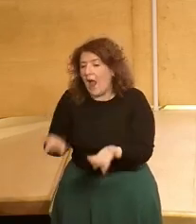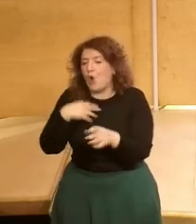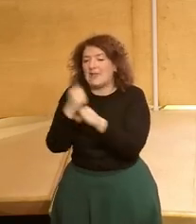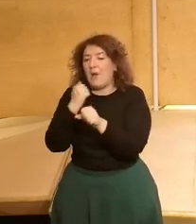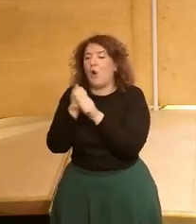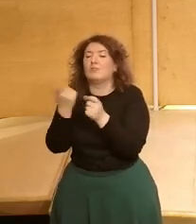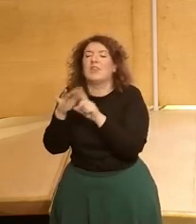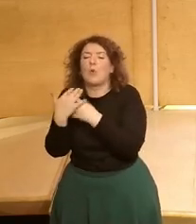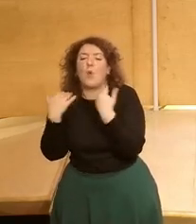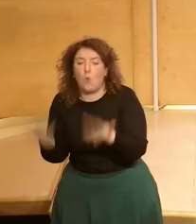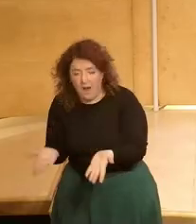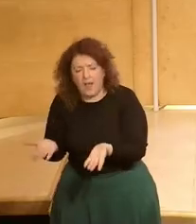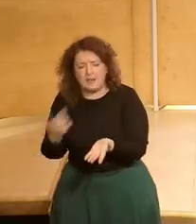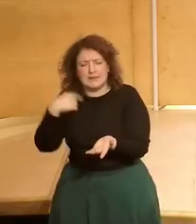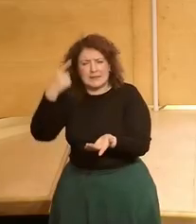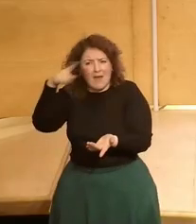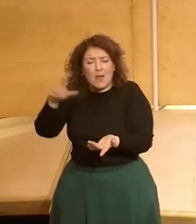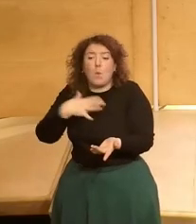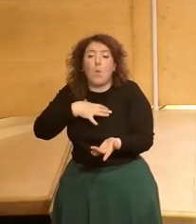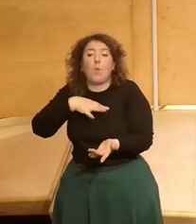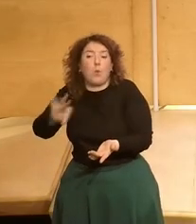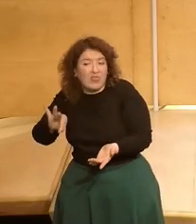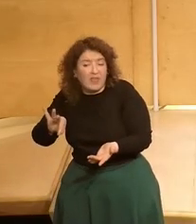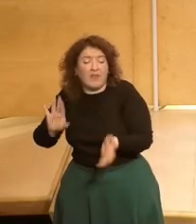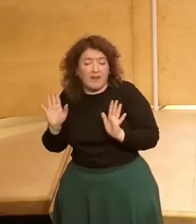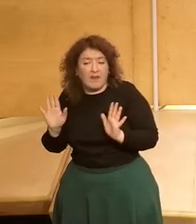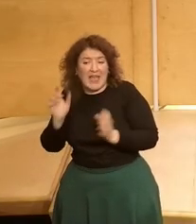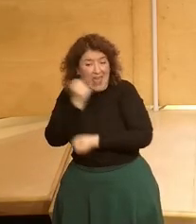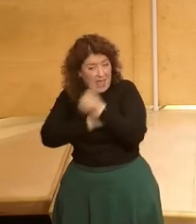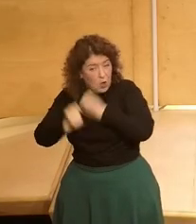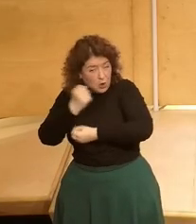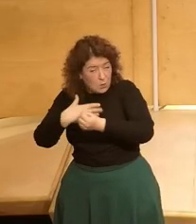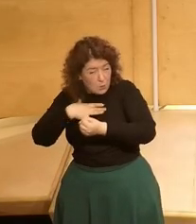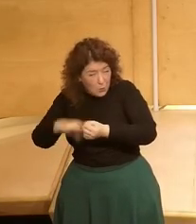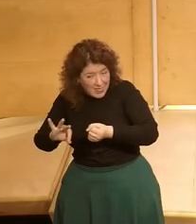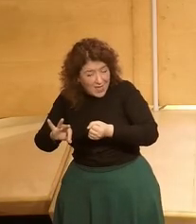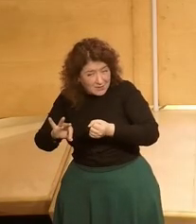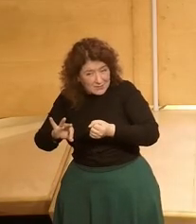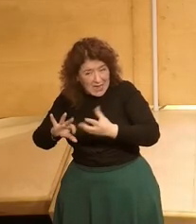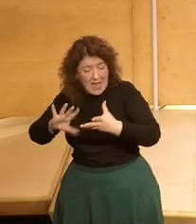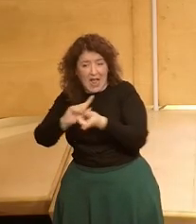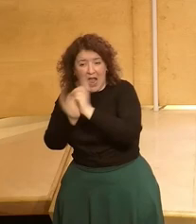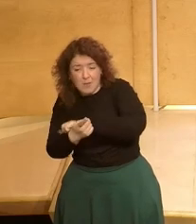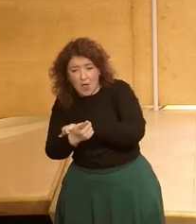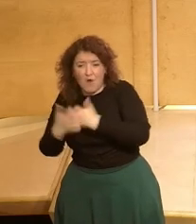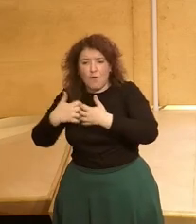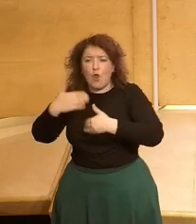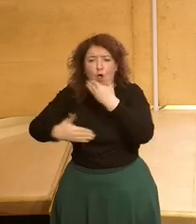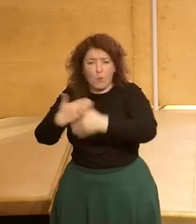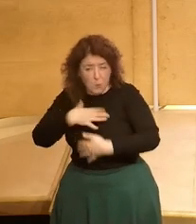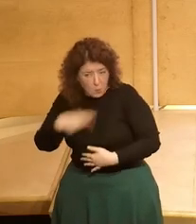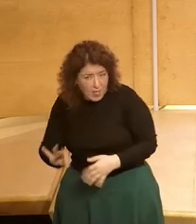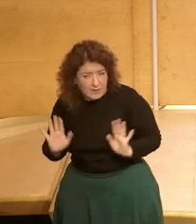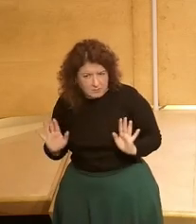trabajador habrá que ver hasta qué punto puede una determinada economía asumir o cambiar su forma de funcionar